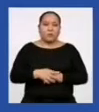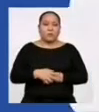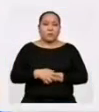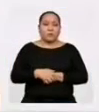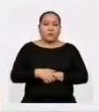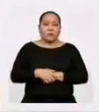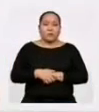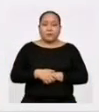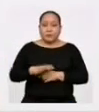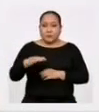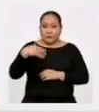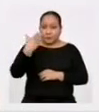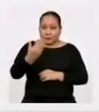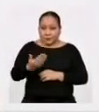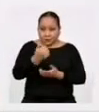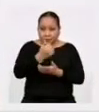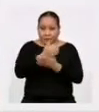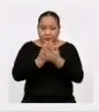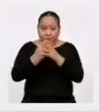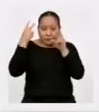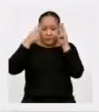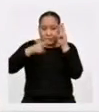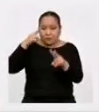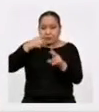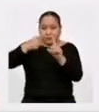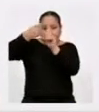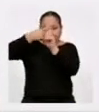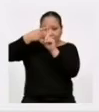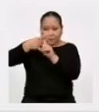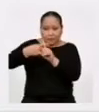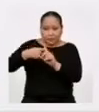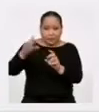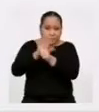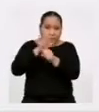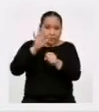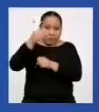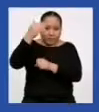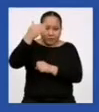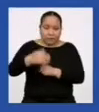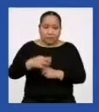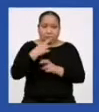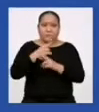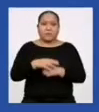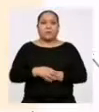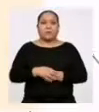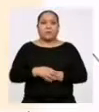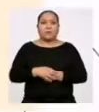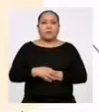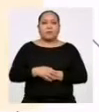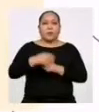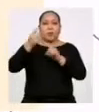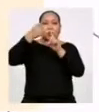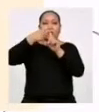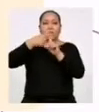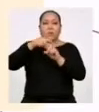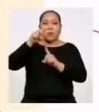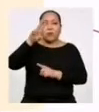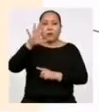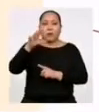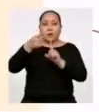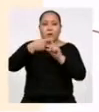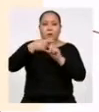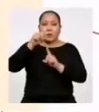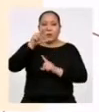El siguiente paso es calcular la suma total de estos resultados. Sumamos 25